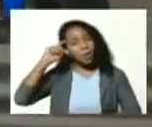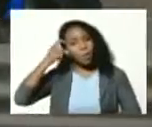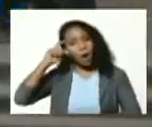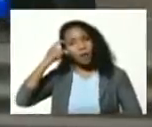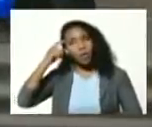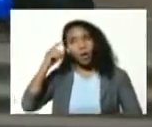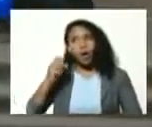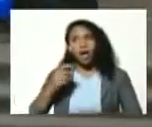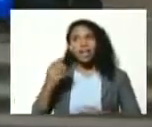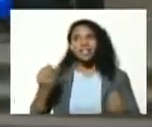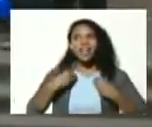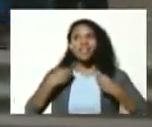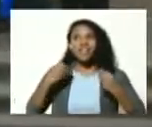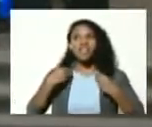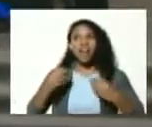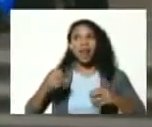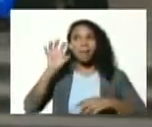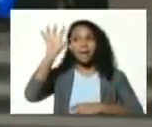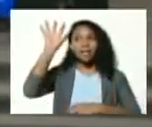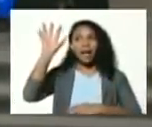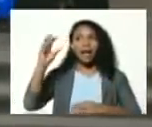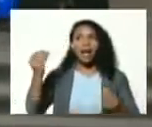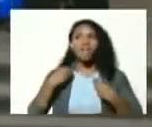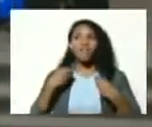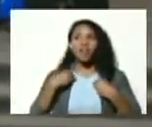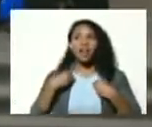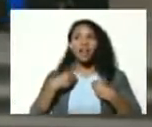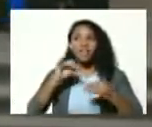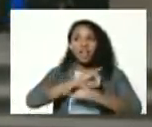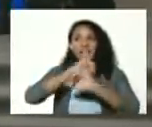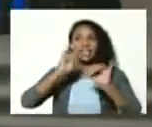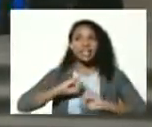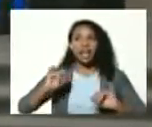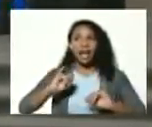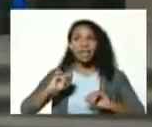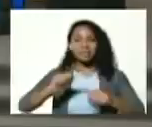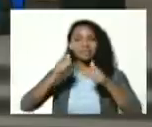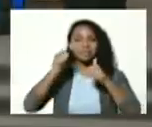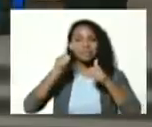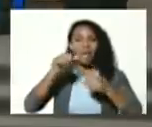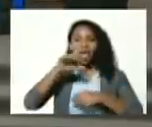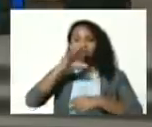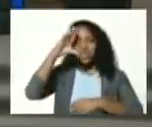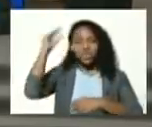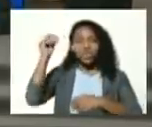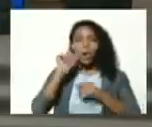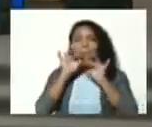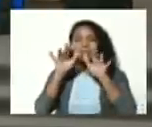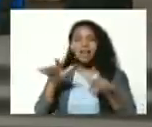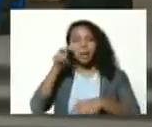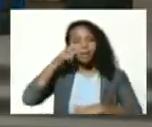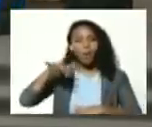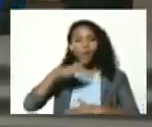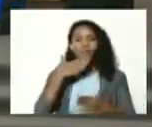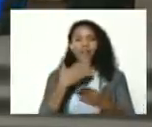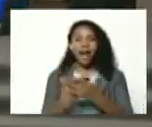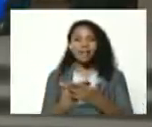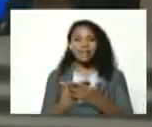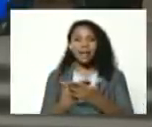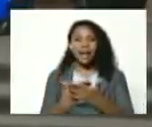que viva la patria felicidades fue que Dios bendiga a nuestro pueblo gracias